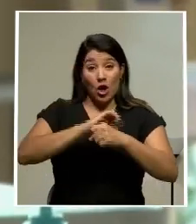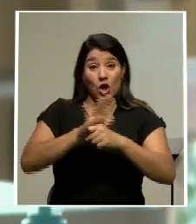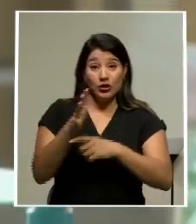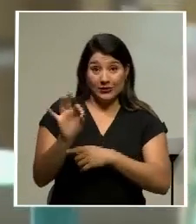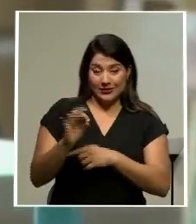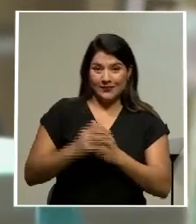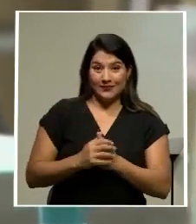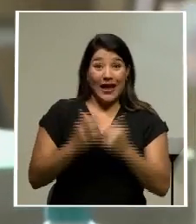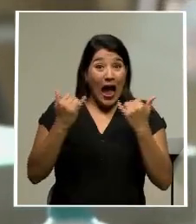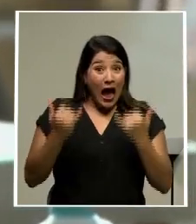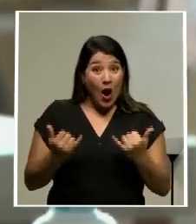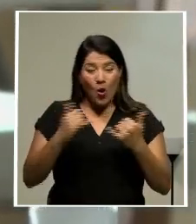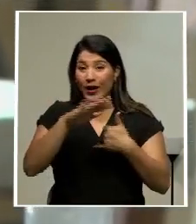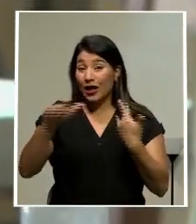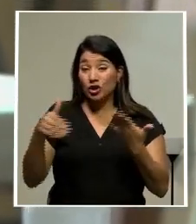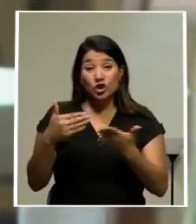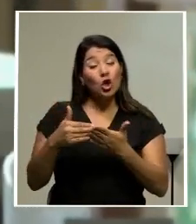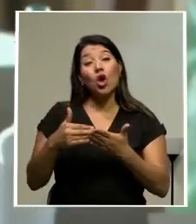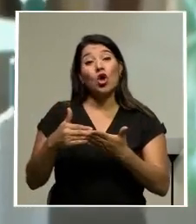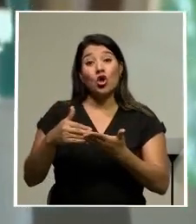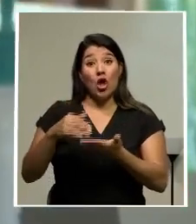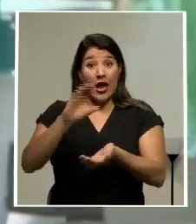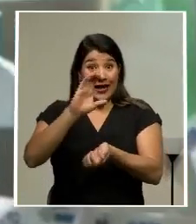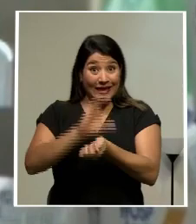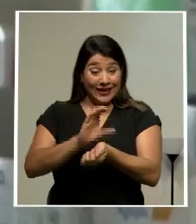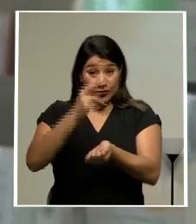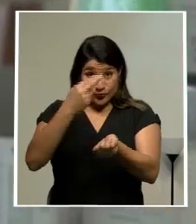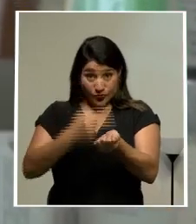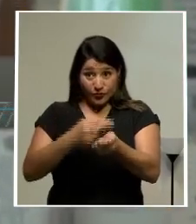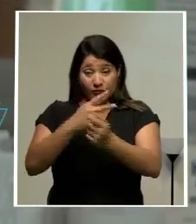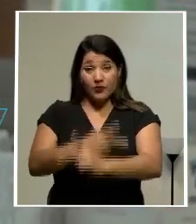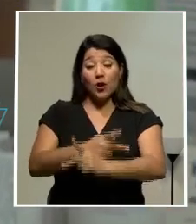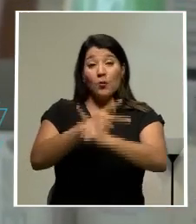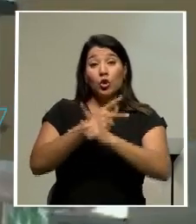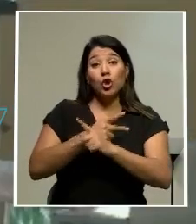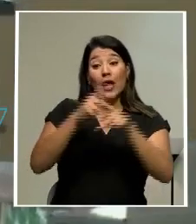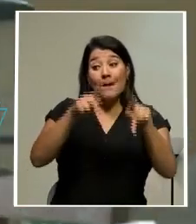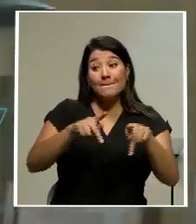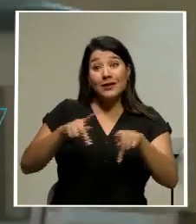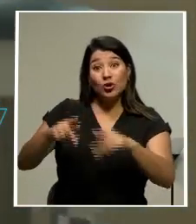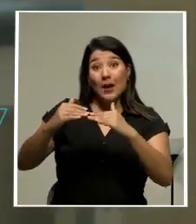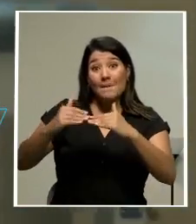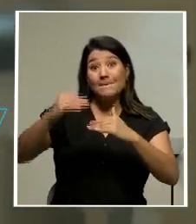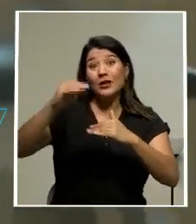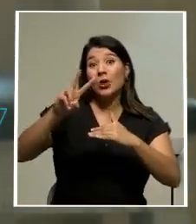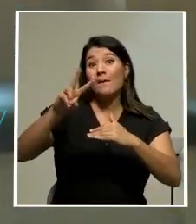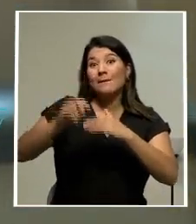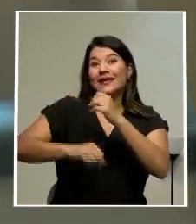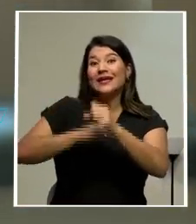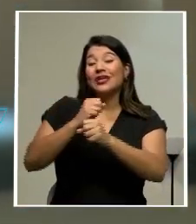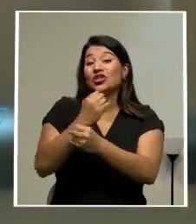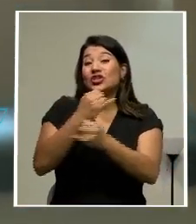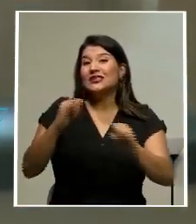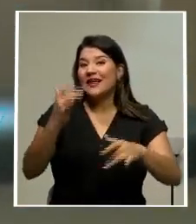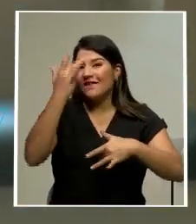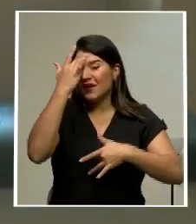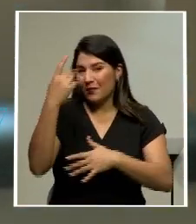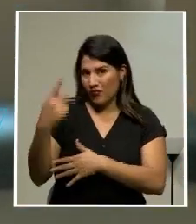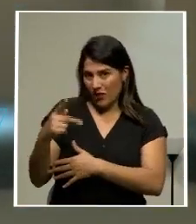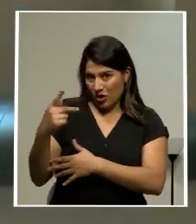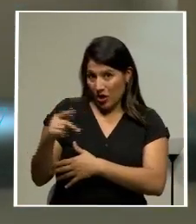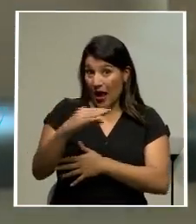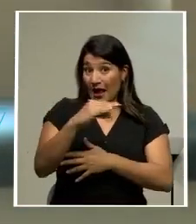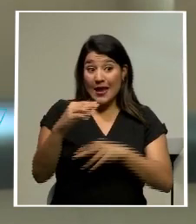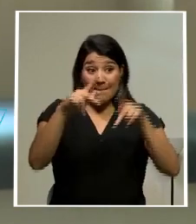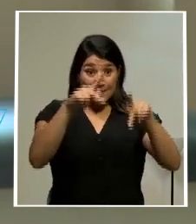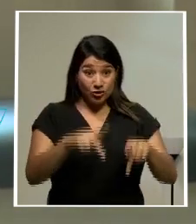Actualmente todos los establecimientos de salud de la Caja están protegiendo a personas mayores de 20 años sin factores de riesgo y a personas